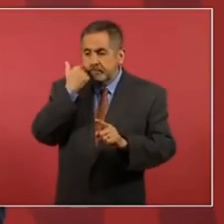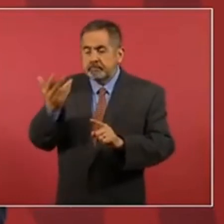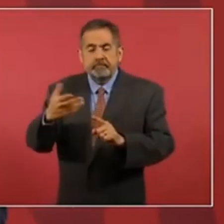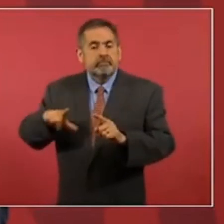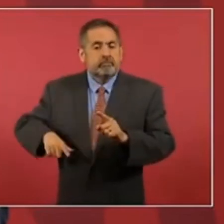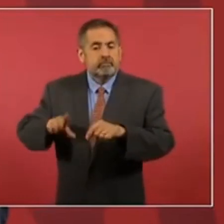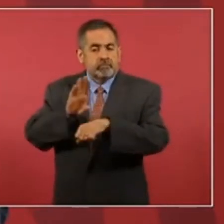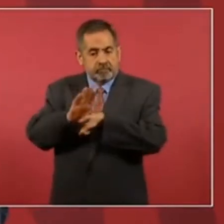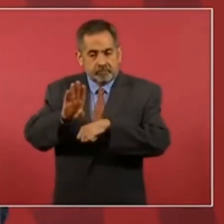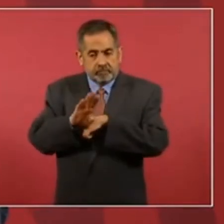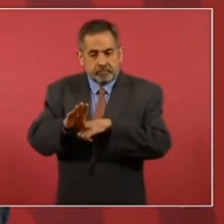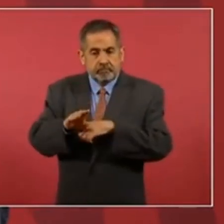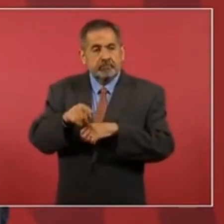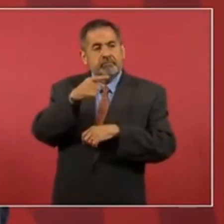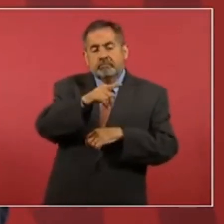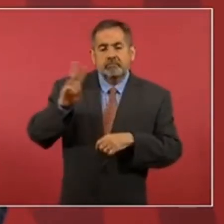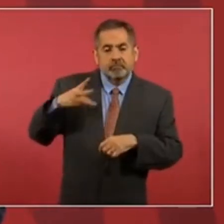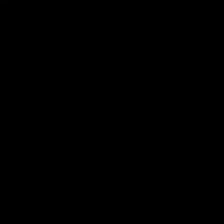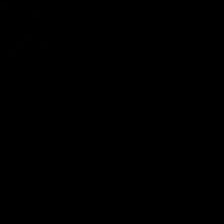y apoyo a Washington.